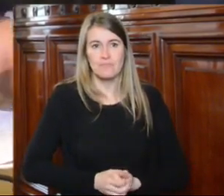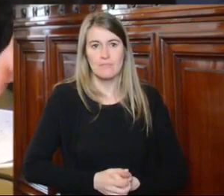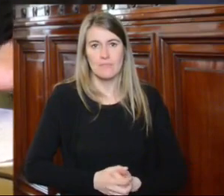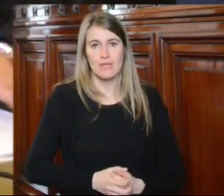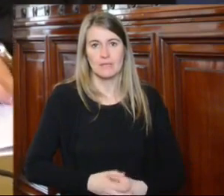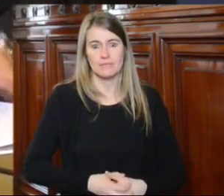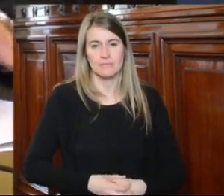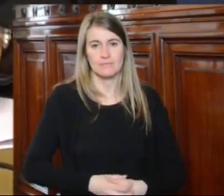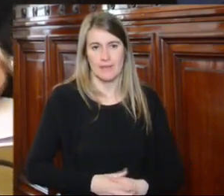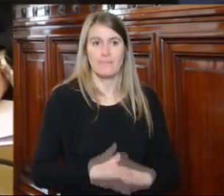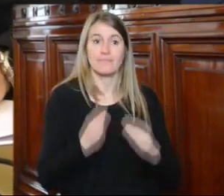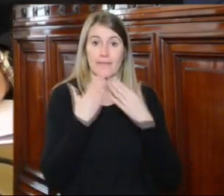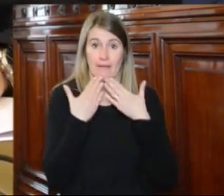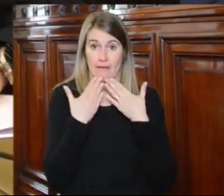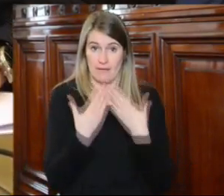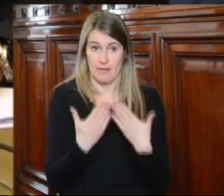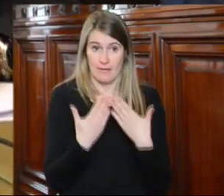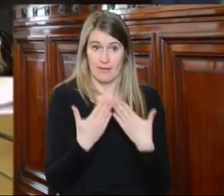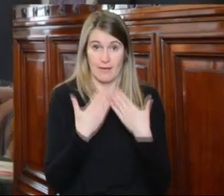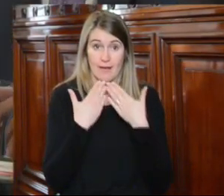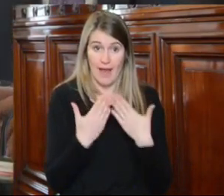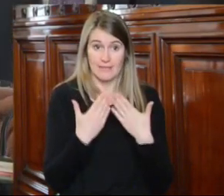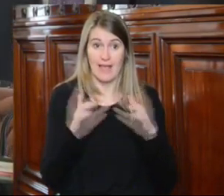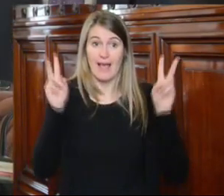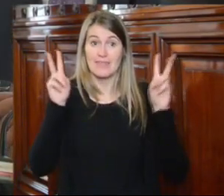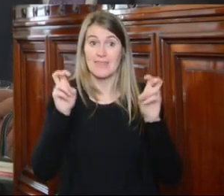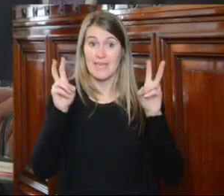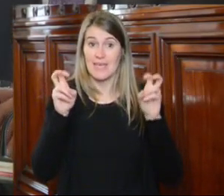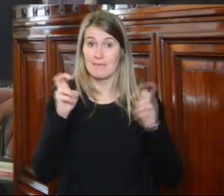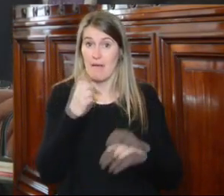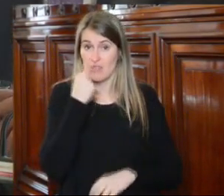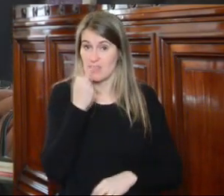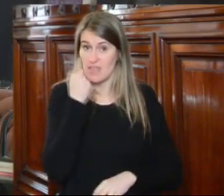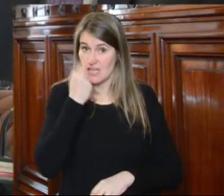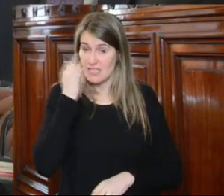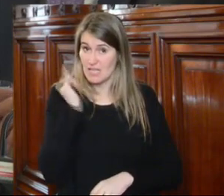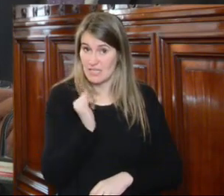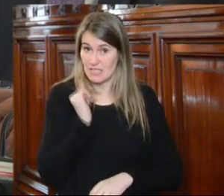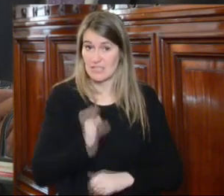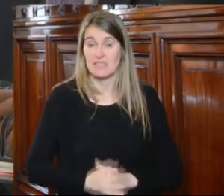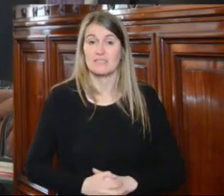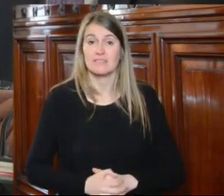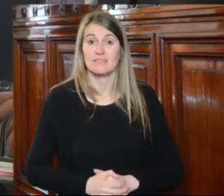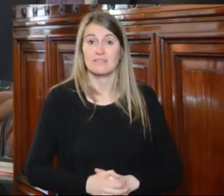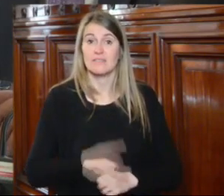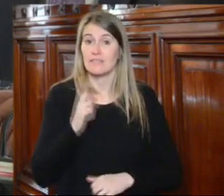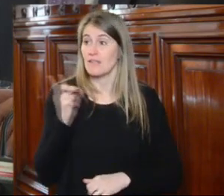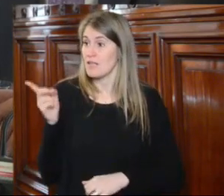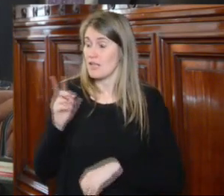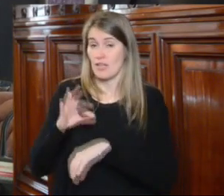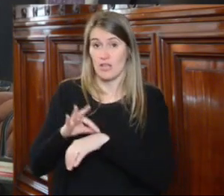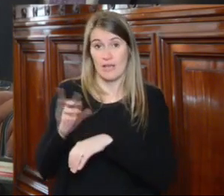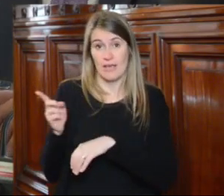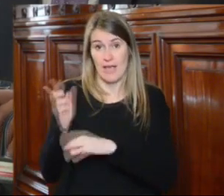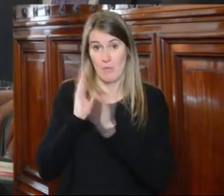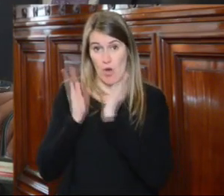les agradecemos habernos traído este tema tan interesante aquí el doctor Vargas ha